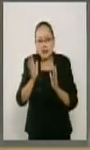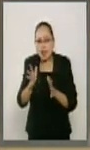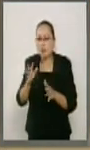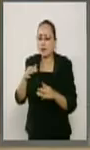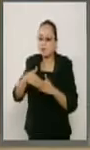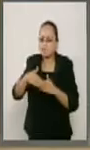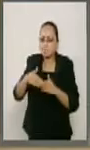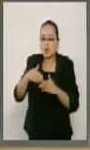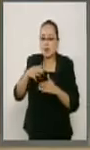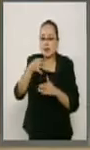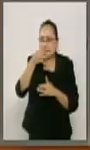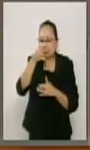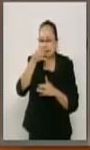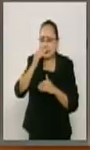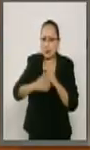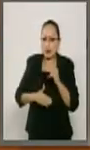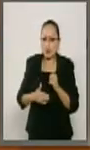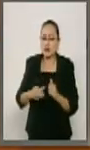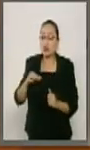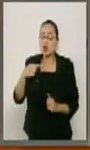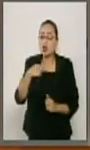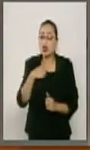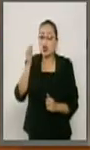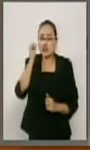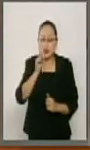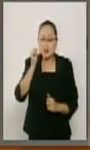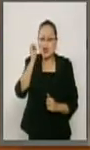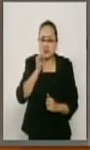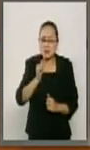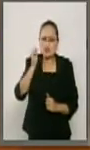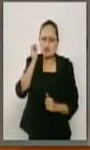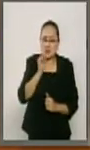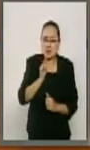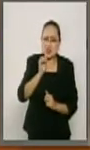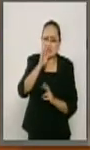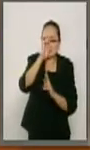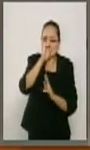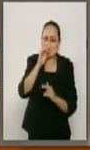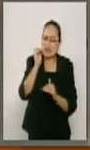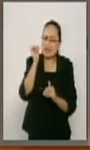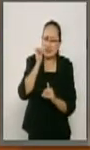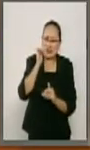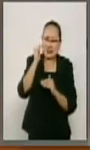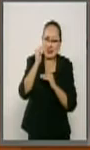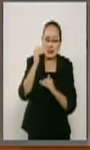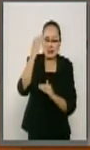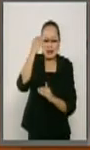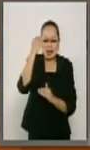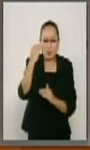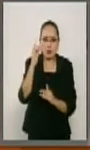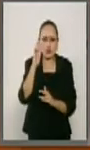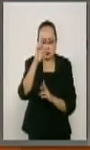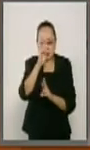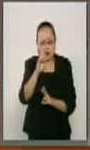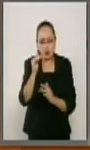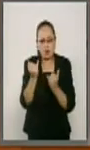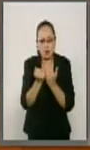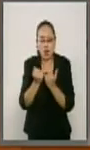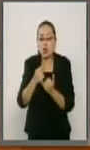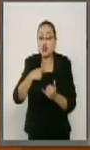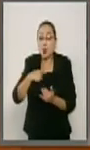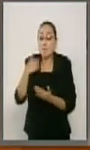y vuelvo a insistir. Yo siempre he sido muy, muy rigurosa con el tiempo. Ahora les pido su